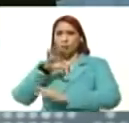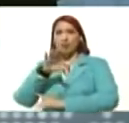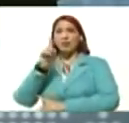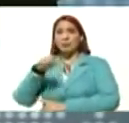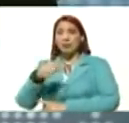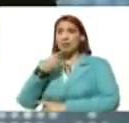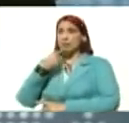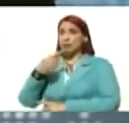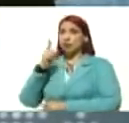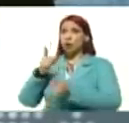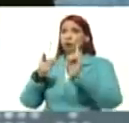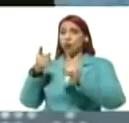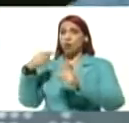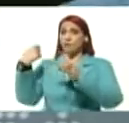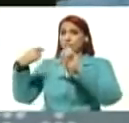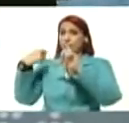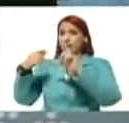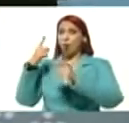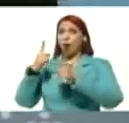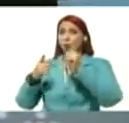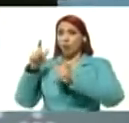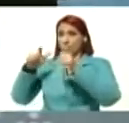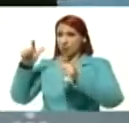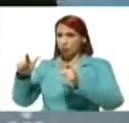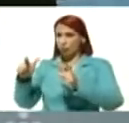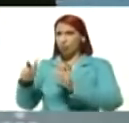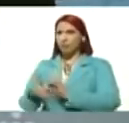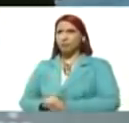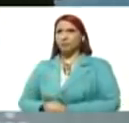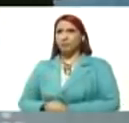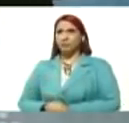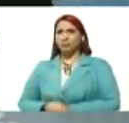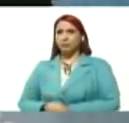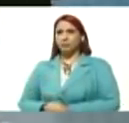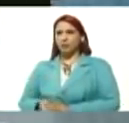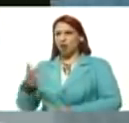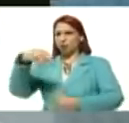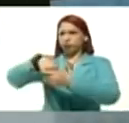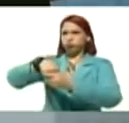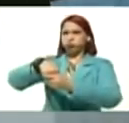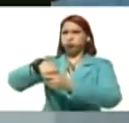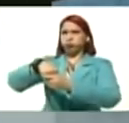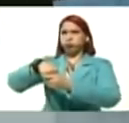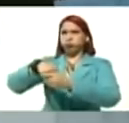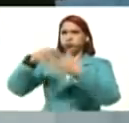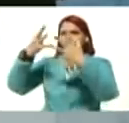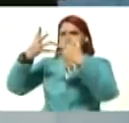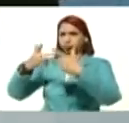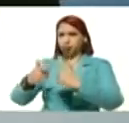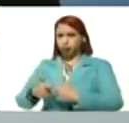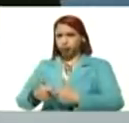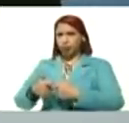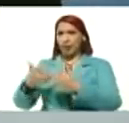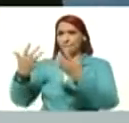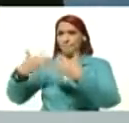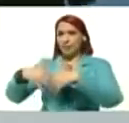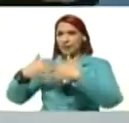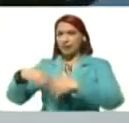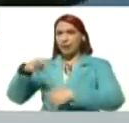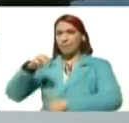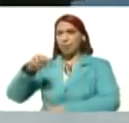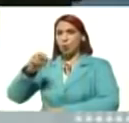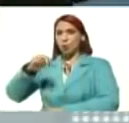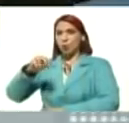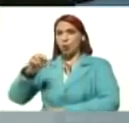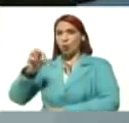ahí en algunos videos, de algunos personajes, de meterle la mano, a la administración, de monómeros, qué opina el